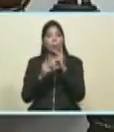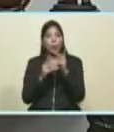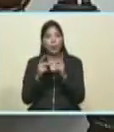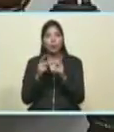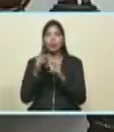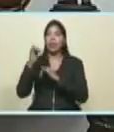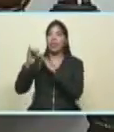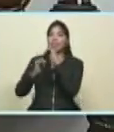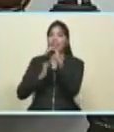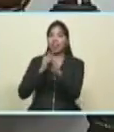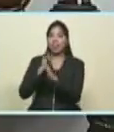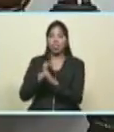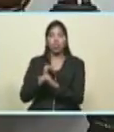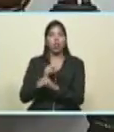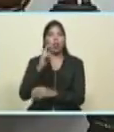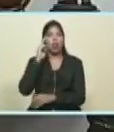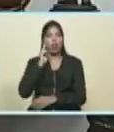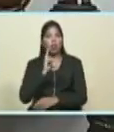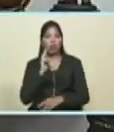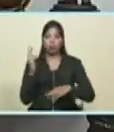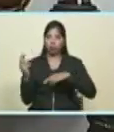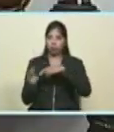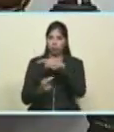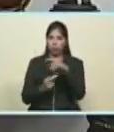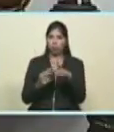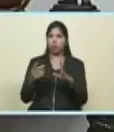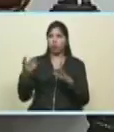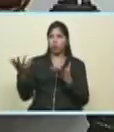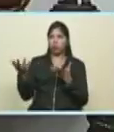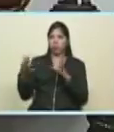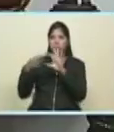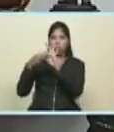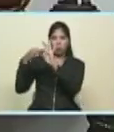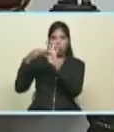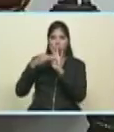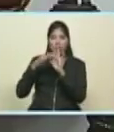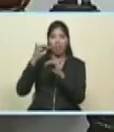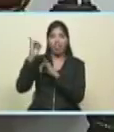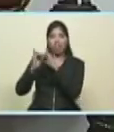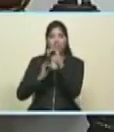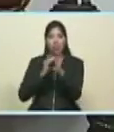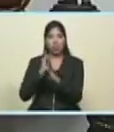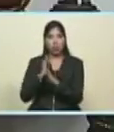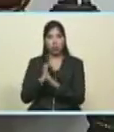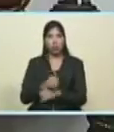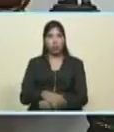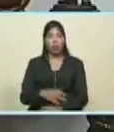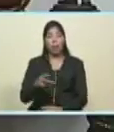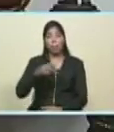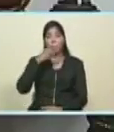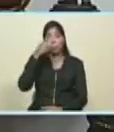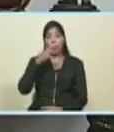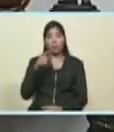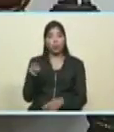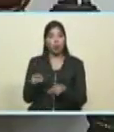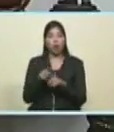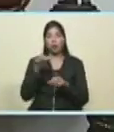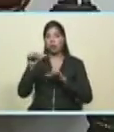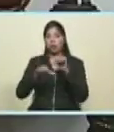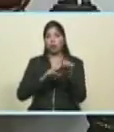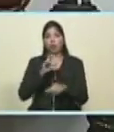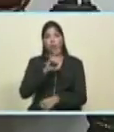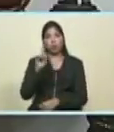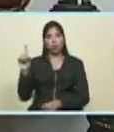latinoamericanista bolivariana una política pudiéramos decir del siglo XXI para el siglo